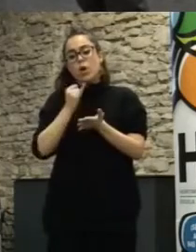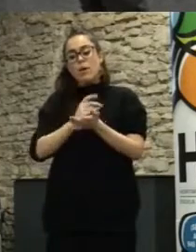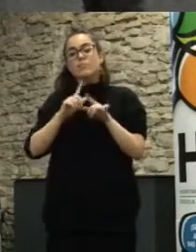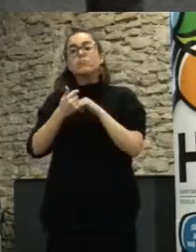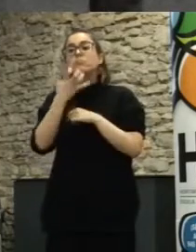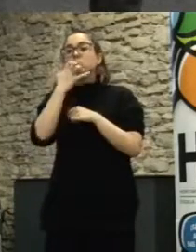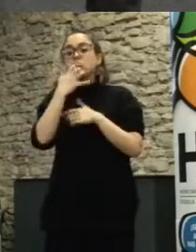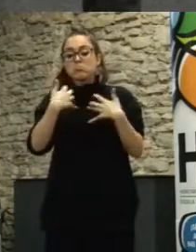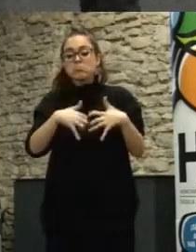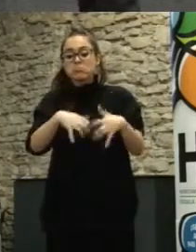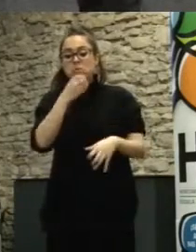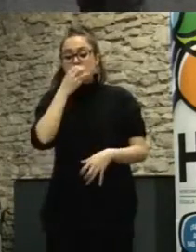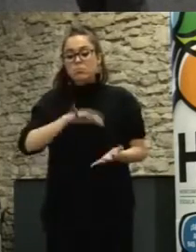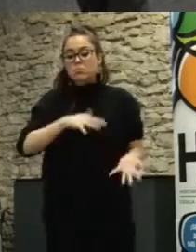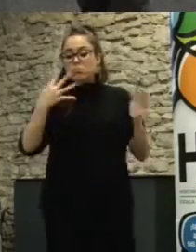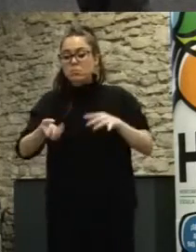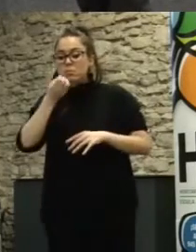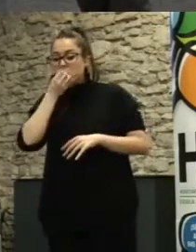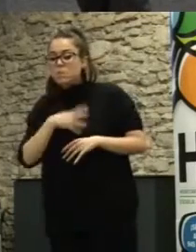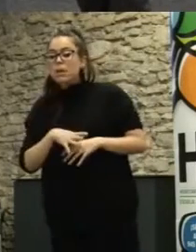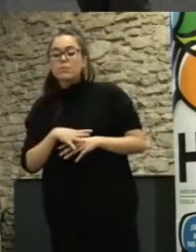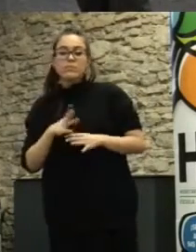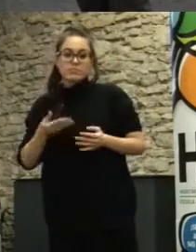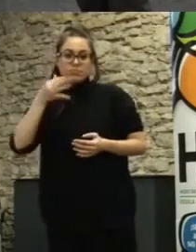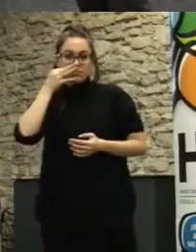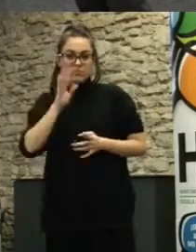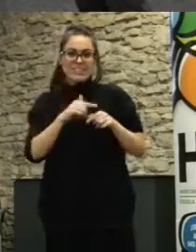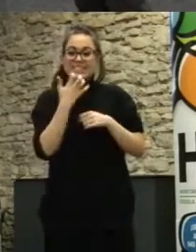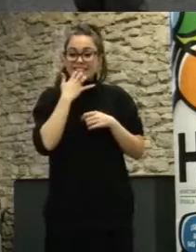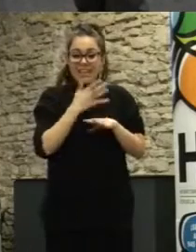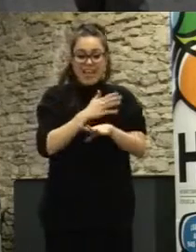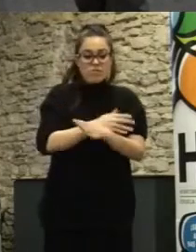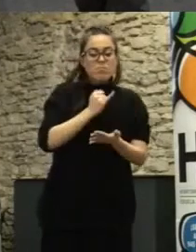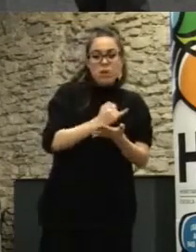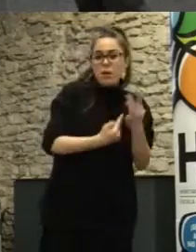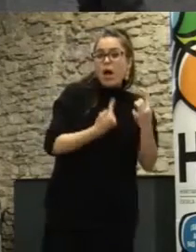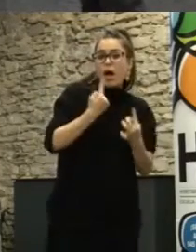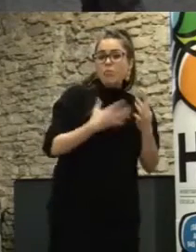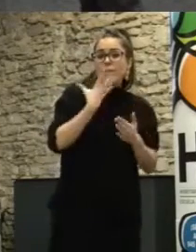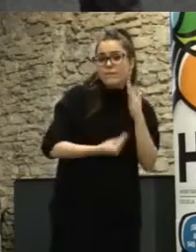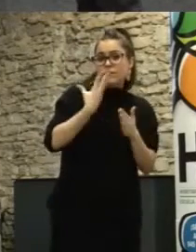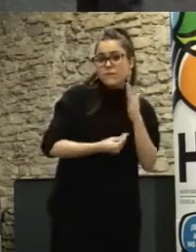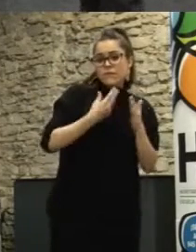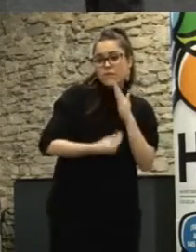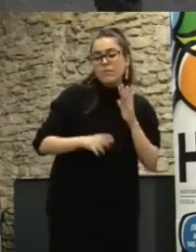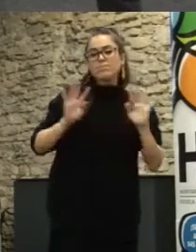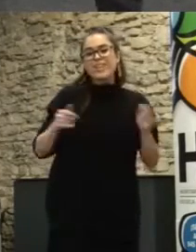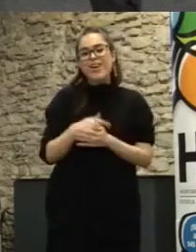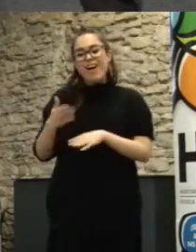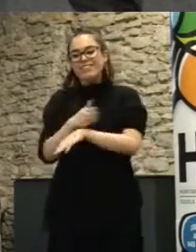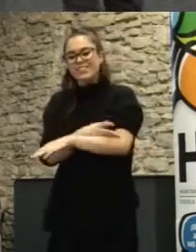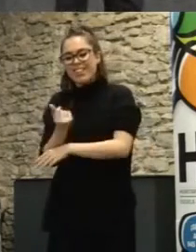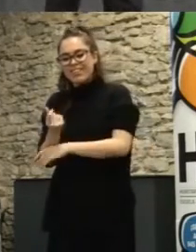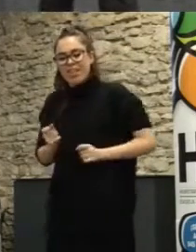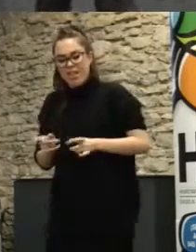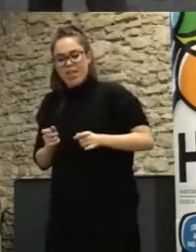o que no terminan de funcionar bueno pues hayamos cometido pequeños errores y los remediemos antes de que sea demasiado tarde